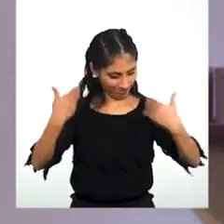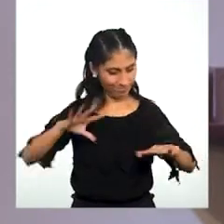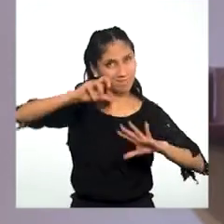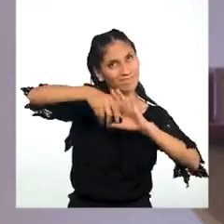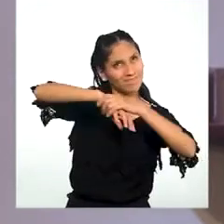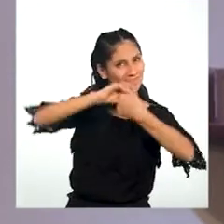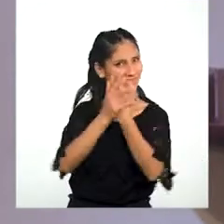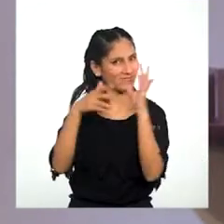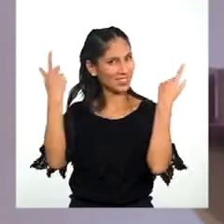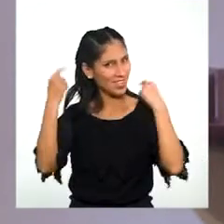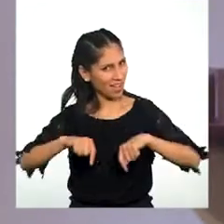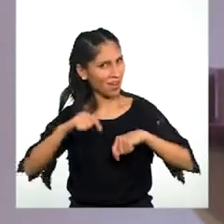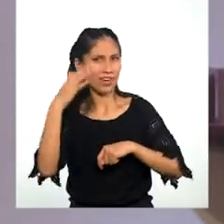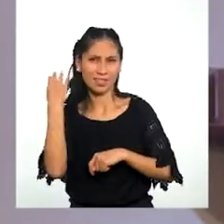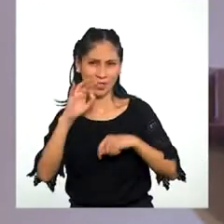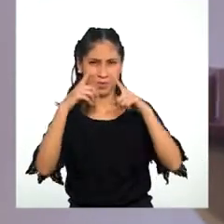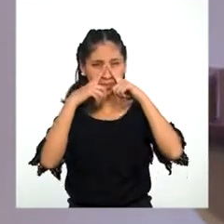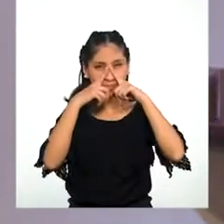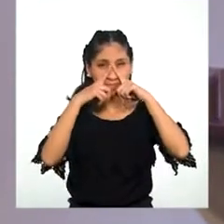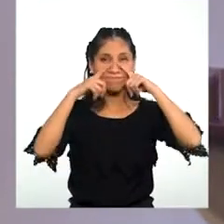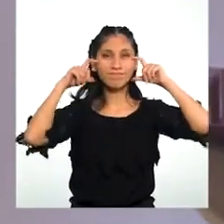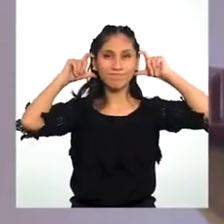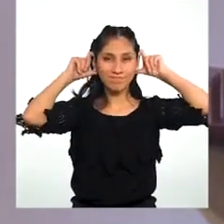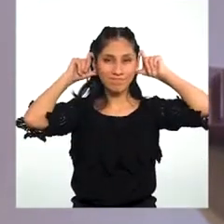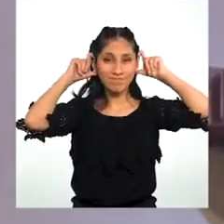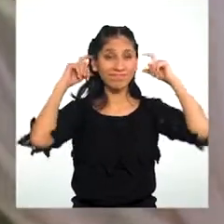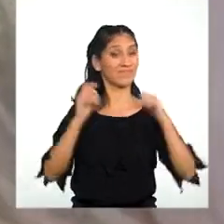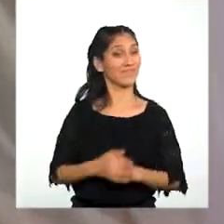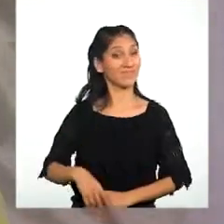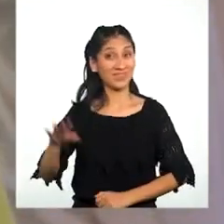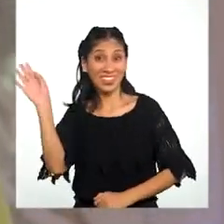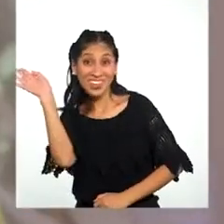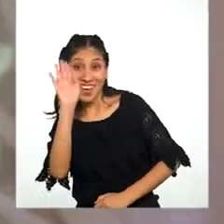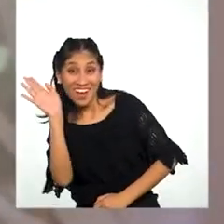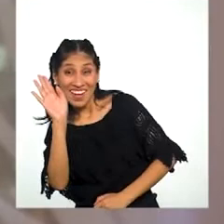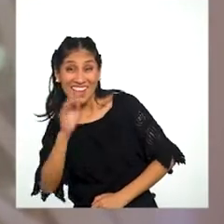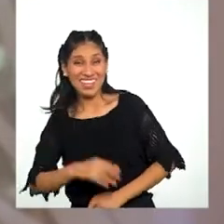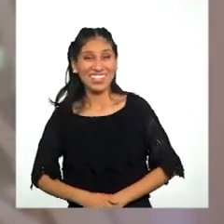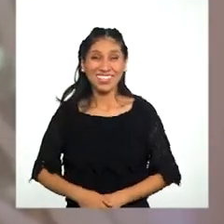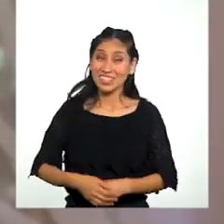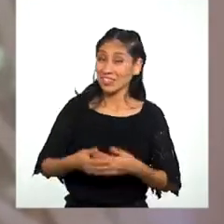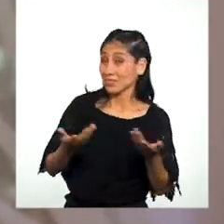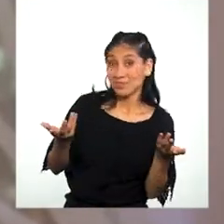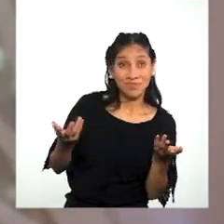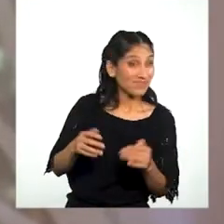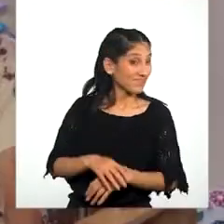de ahora en adelante Usaré bien la mascarilla ¡Hola chicos! ¡Hola Alexa!